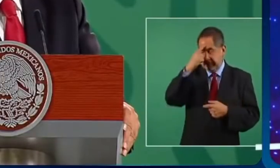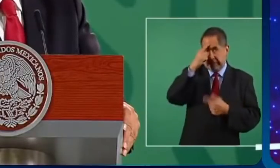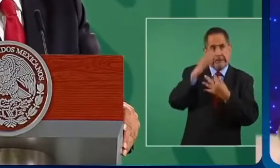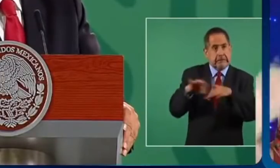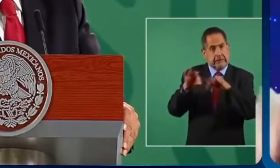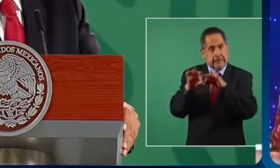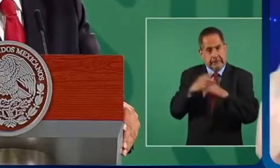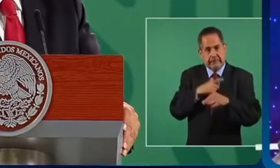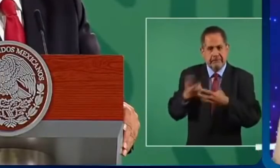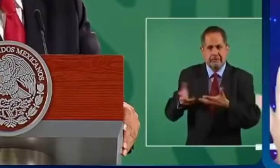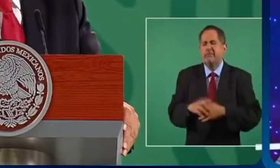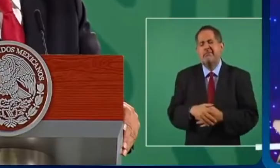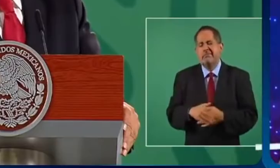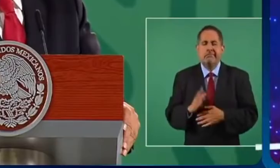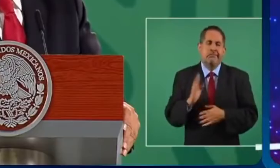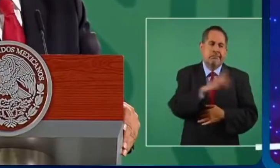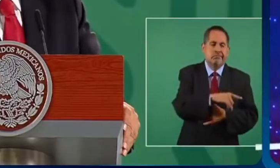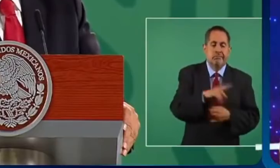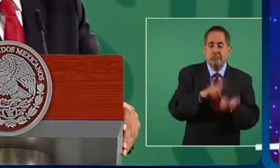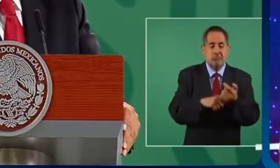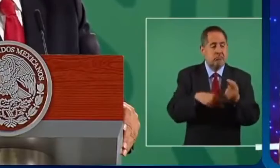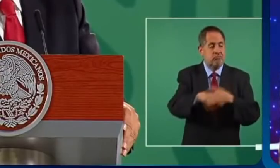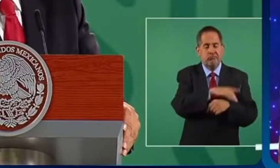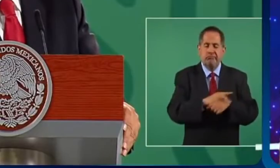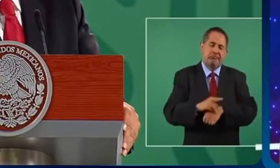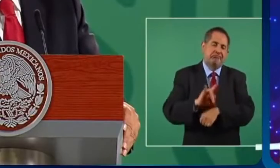simulando